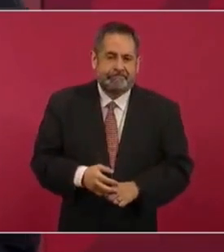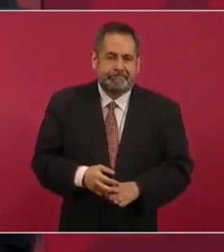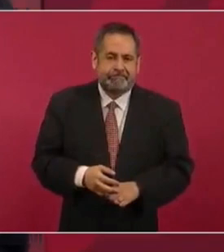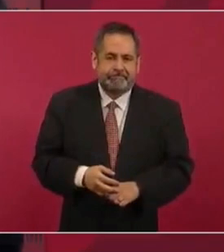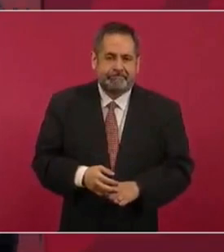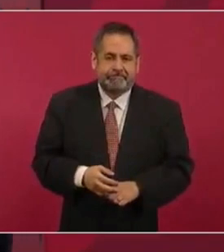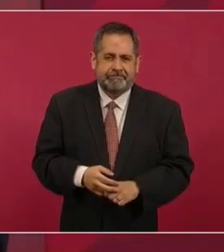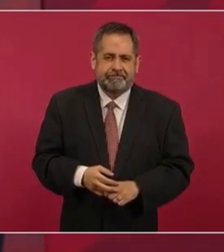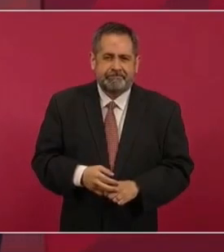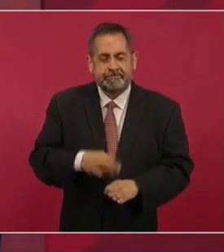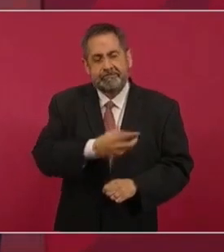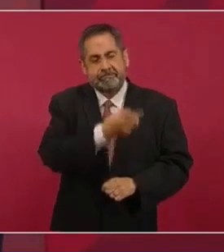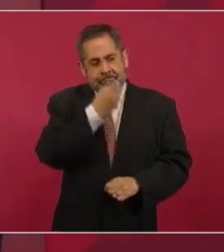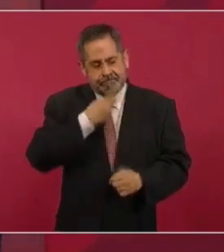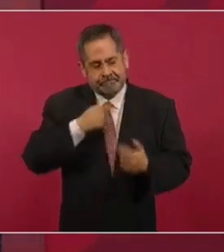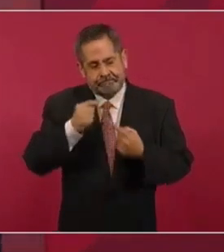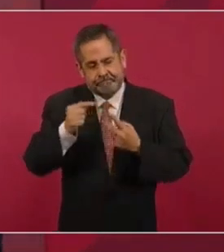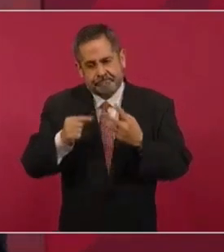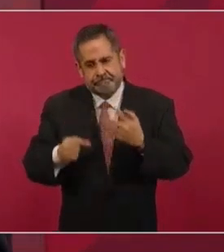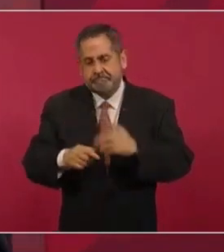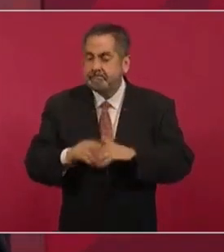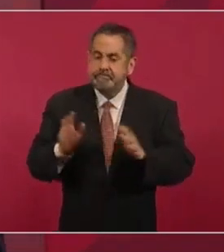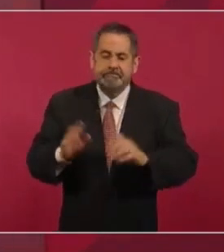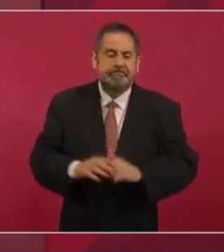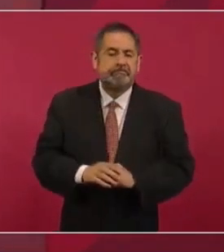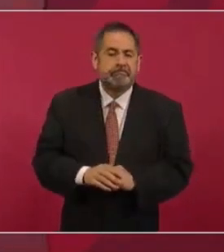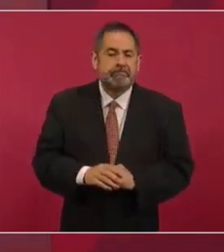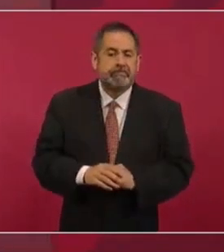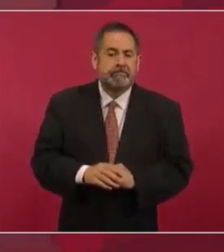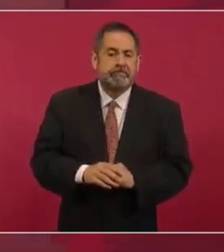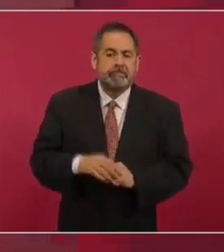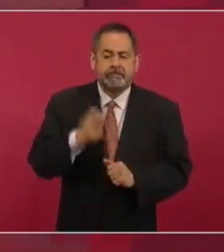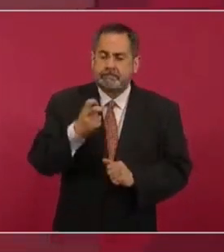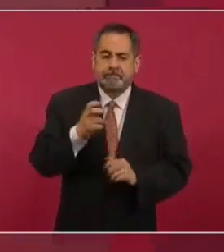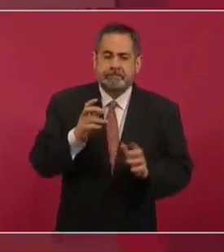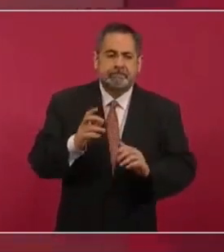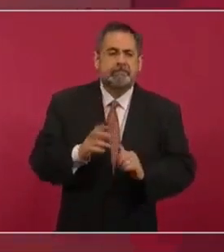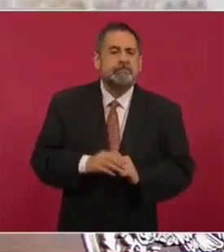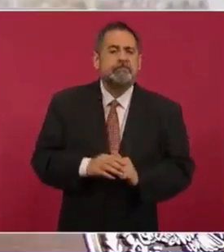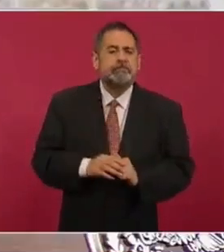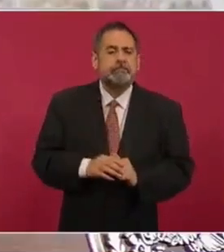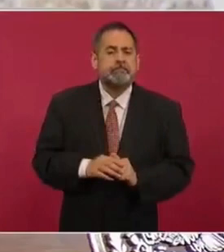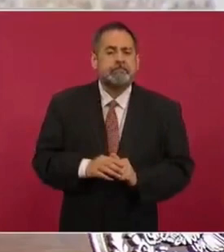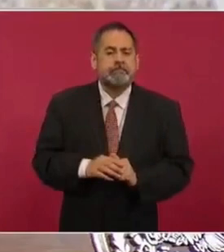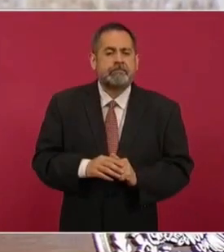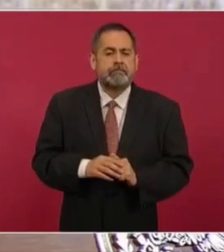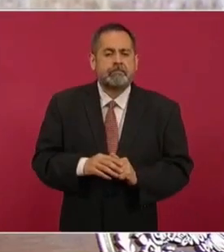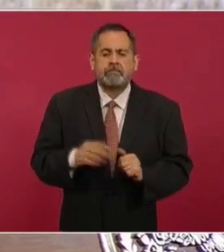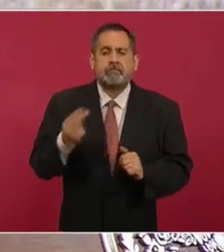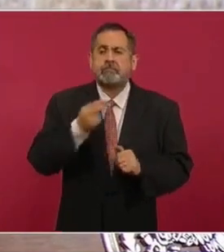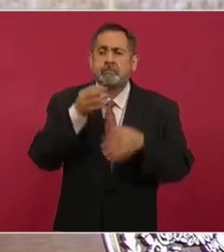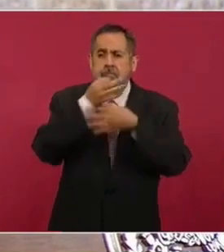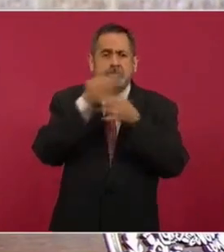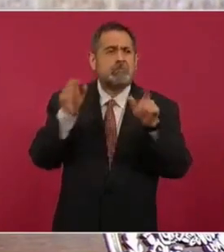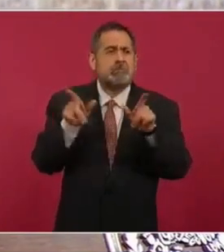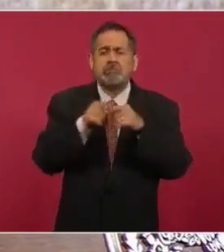pues ya me dijo, pero eso no tengo por qué